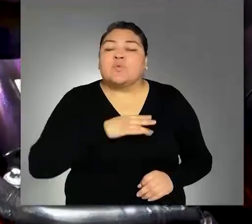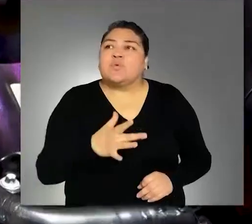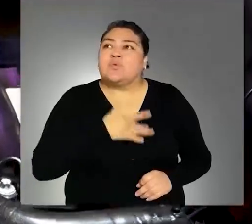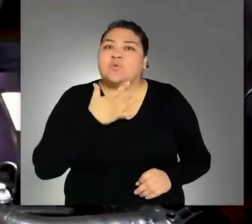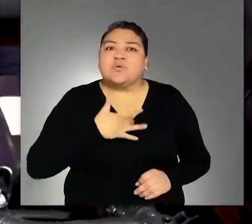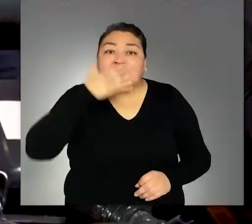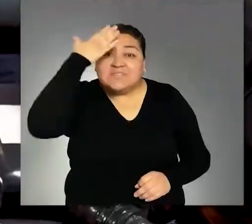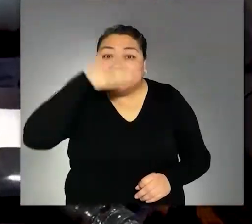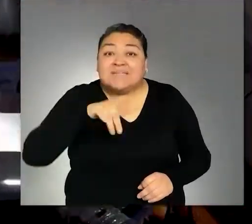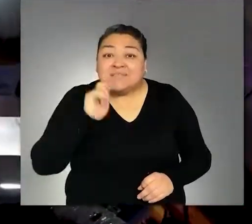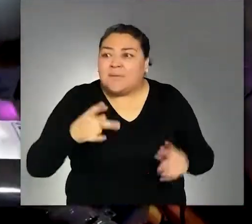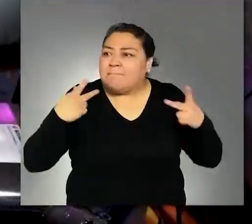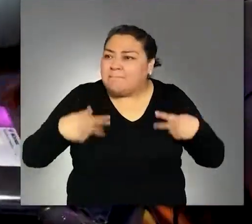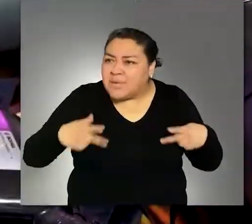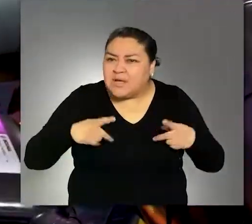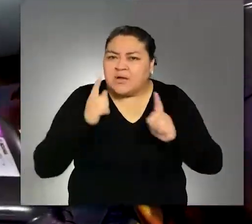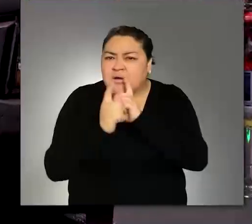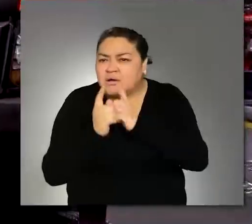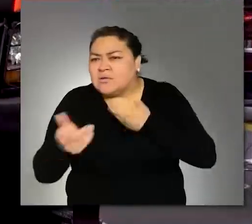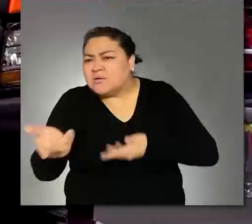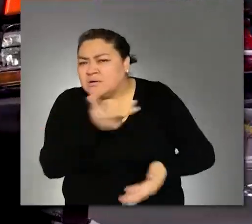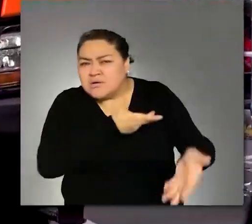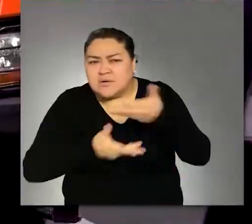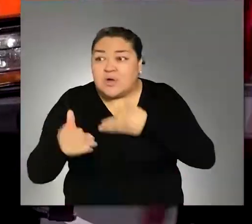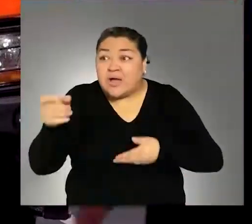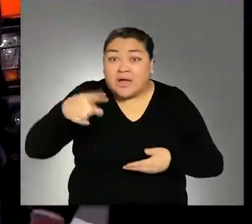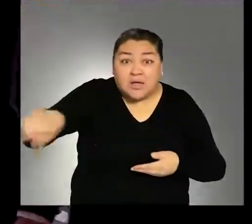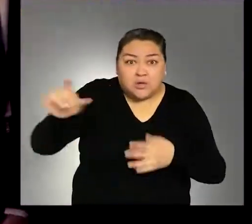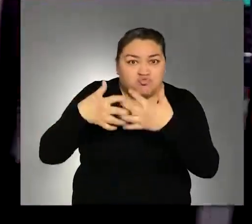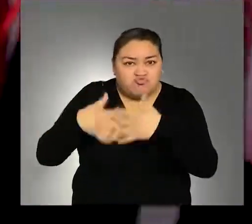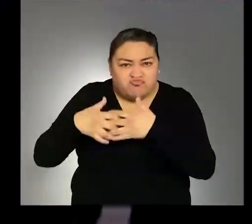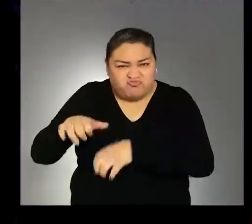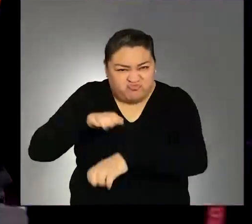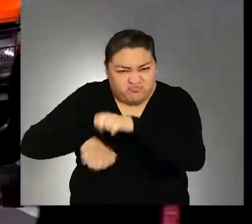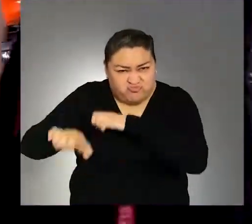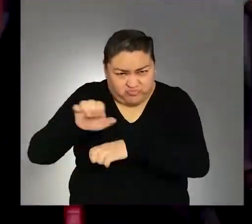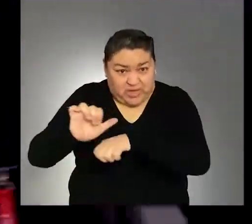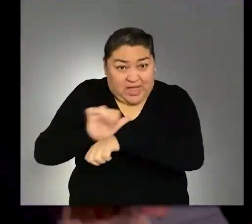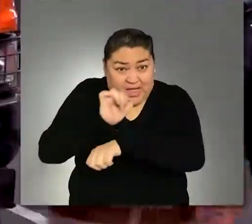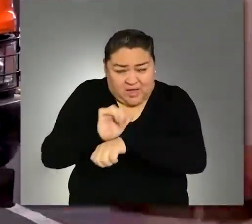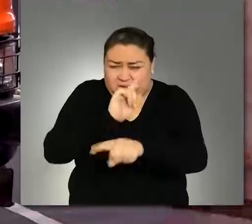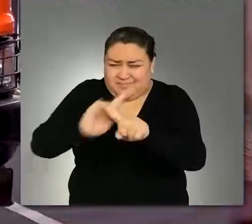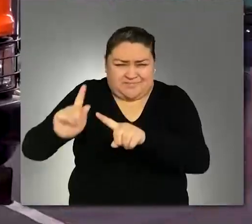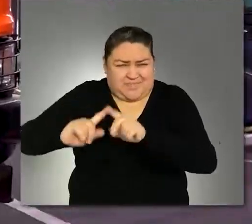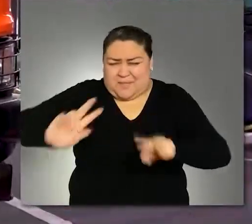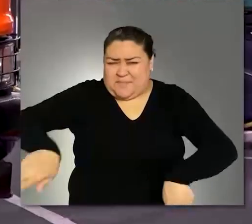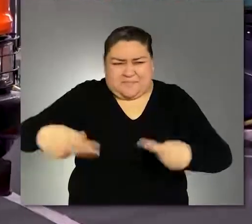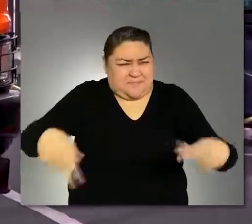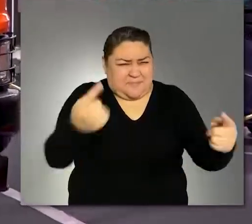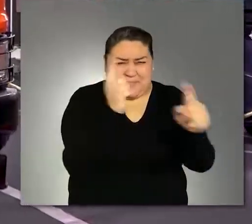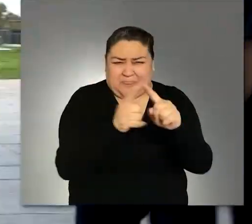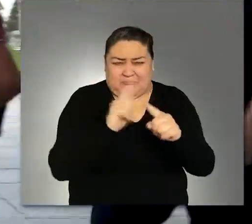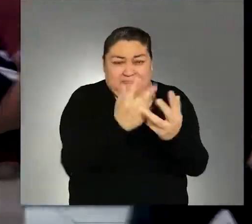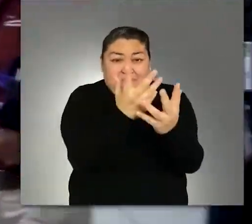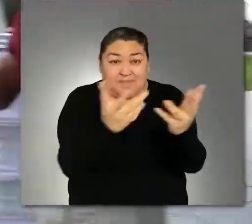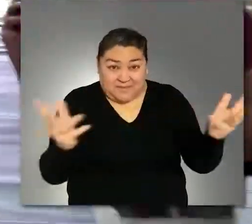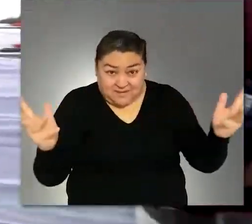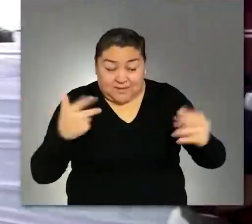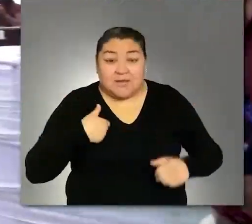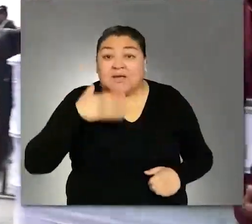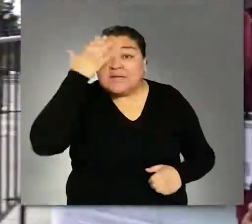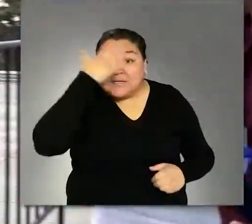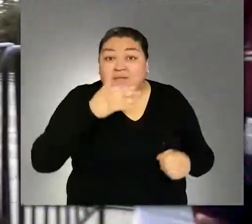hemos tenido la posibilidad de interactuar con varios fabricantes de, ahora sí, de equipo original, también